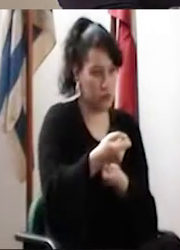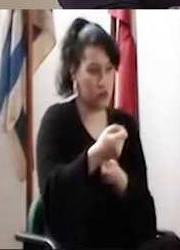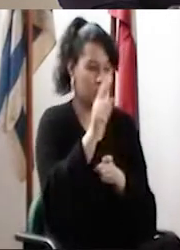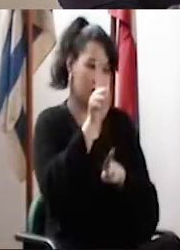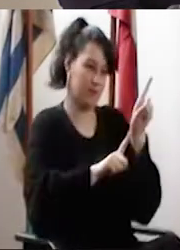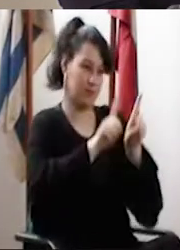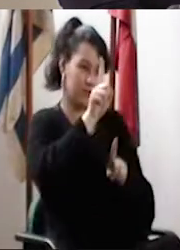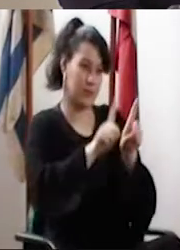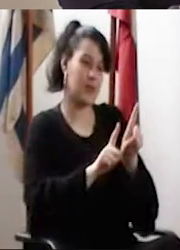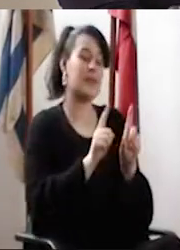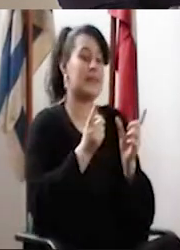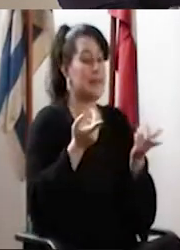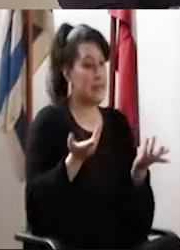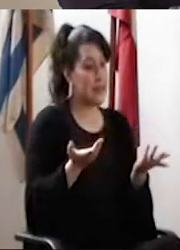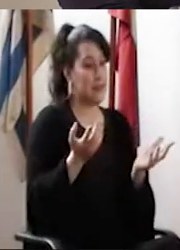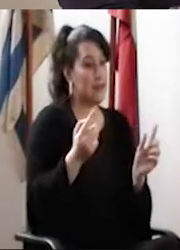apoyo académico.